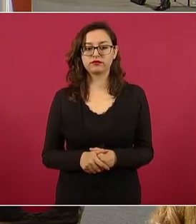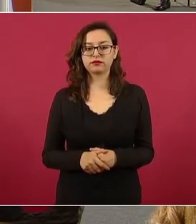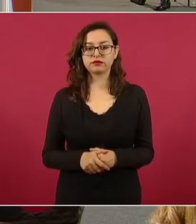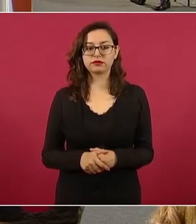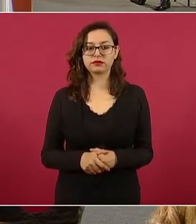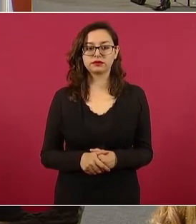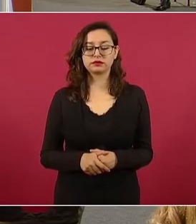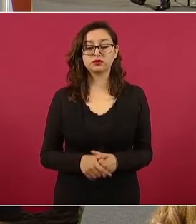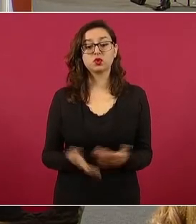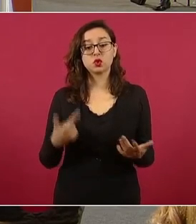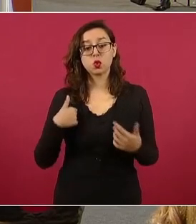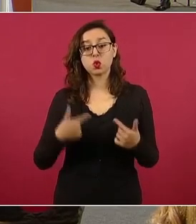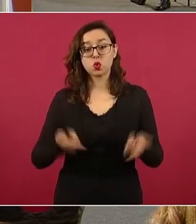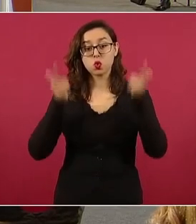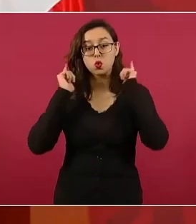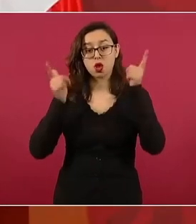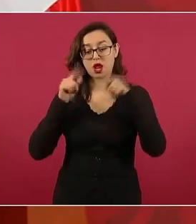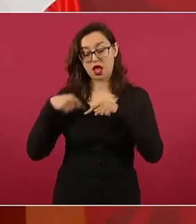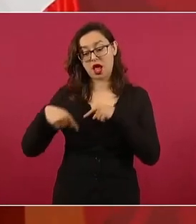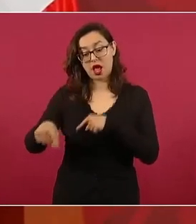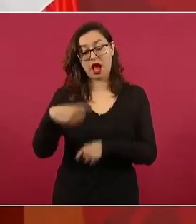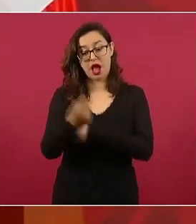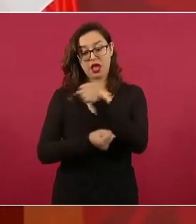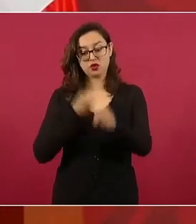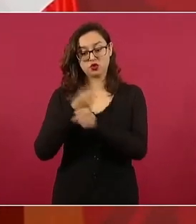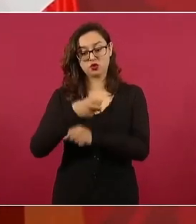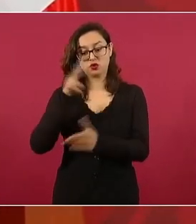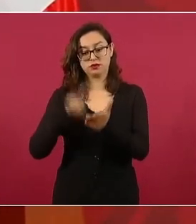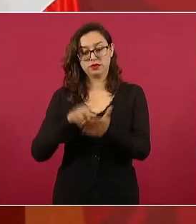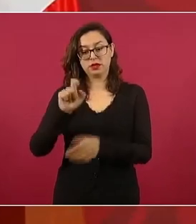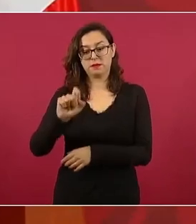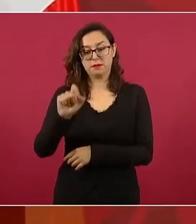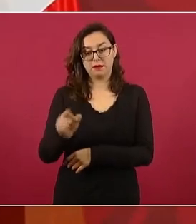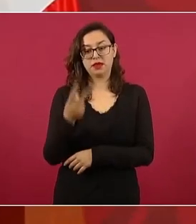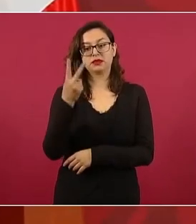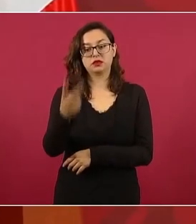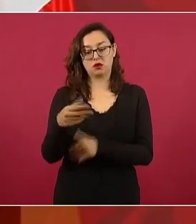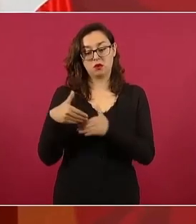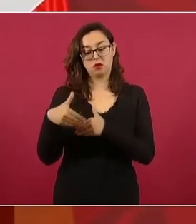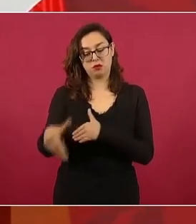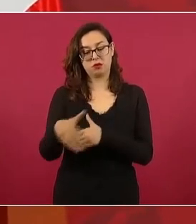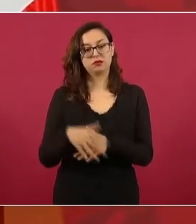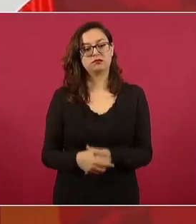y espero que este año sea bueno. Ayer fue bueno.